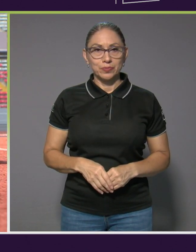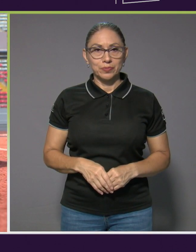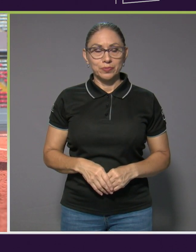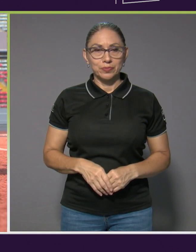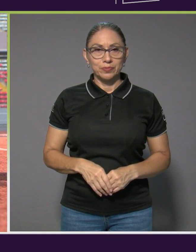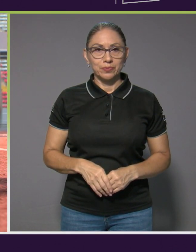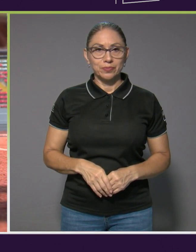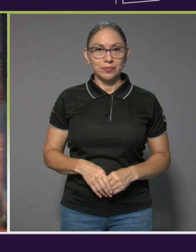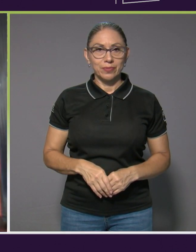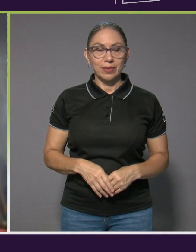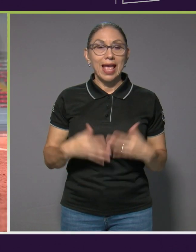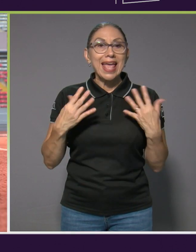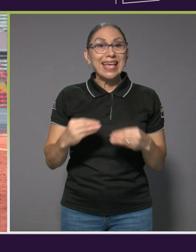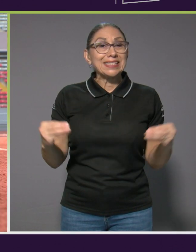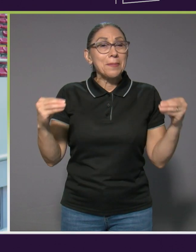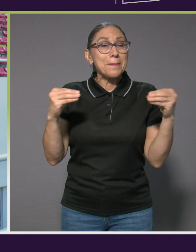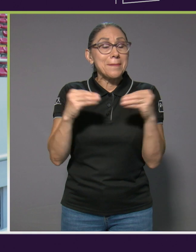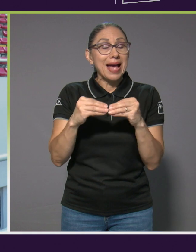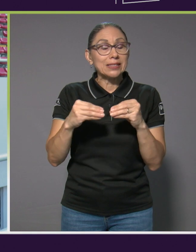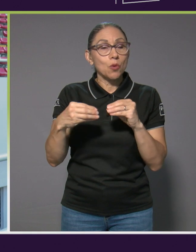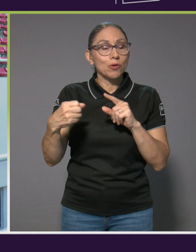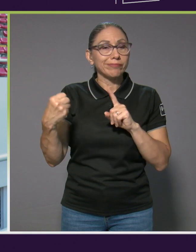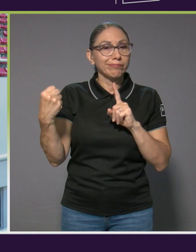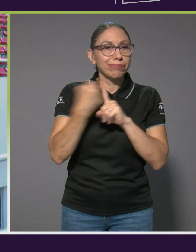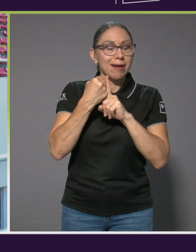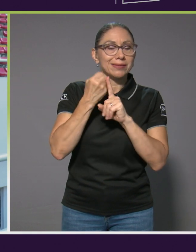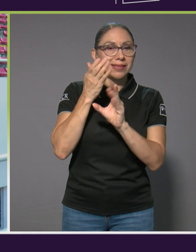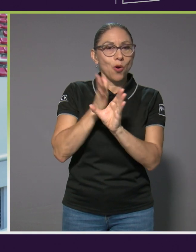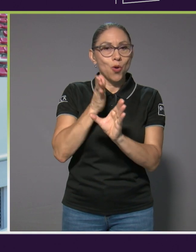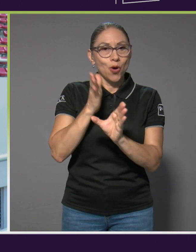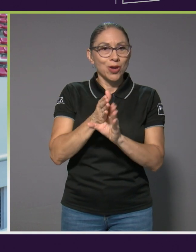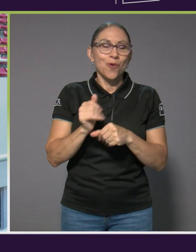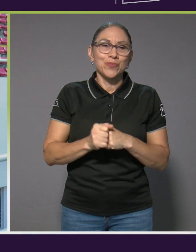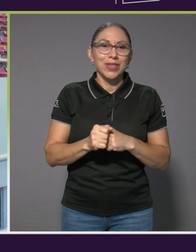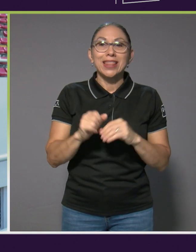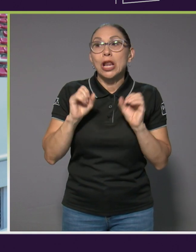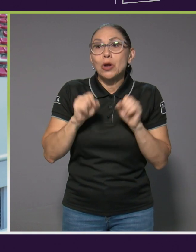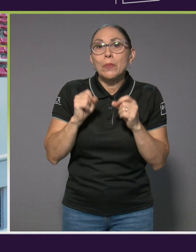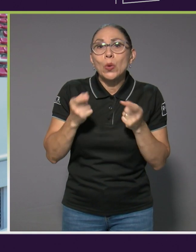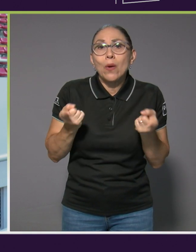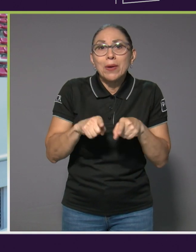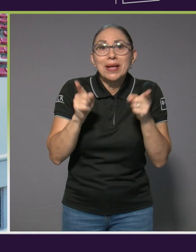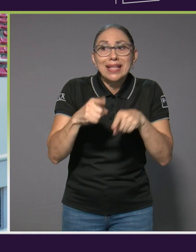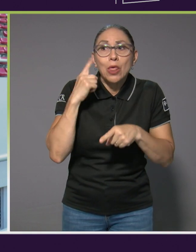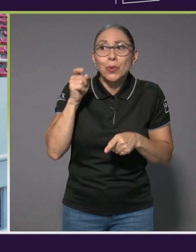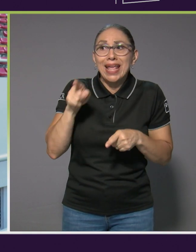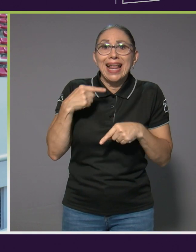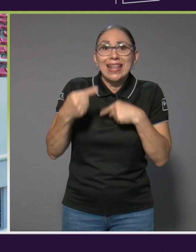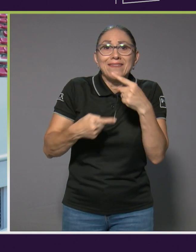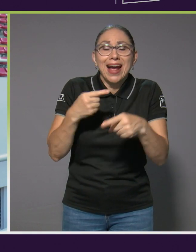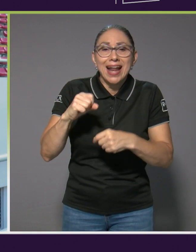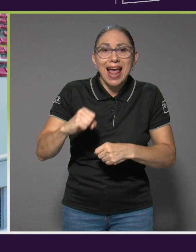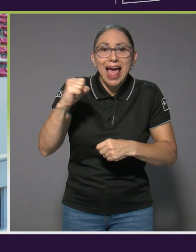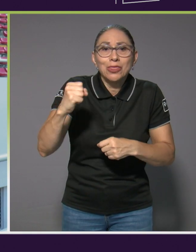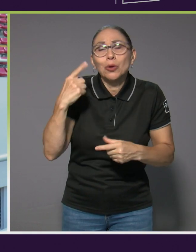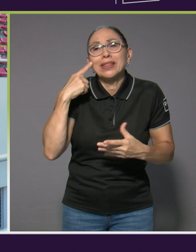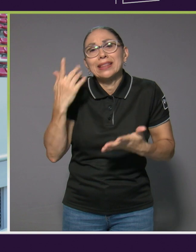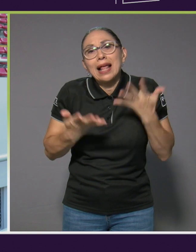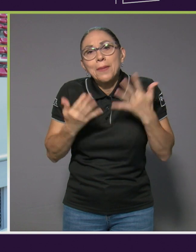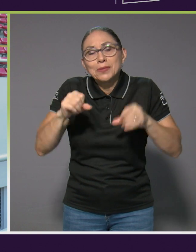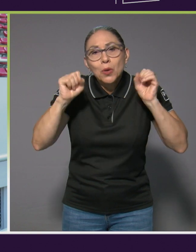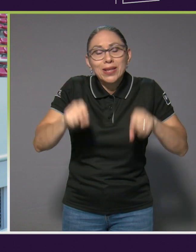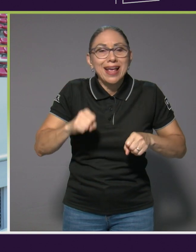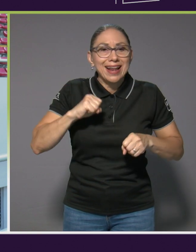Es más el golpe psicológico de lo que pudo haber pasado porque iba ganando, porque pudo haber ganado la medalla de oro, hubiera hecho